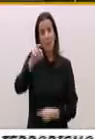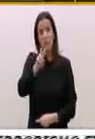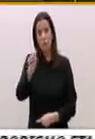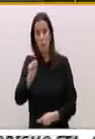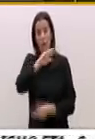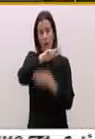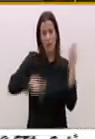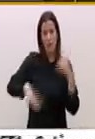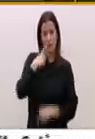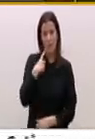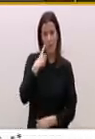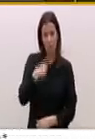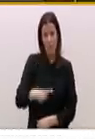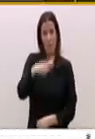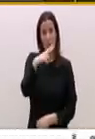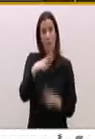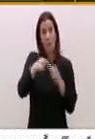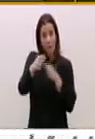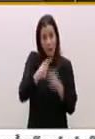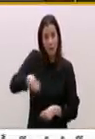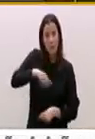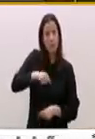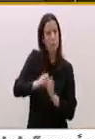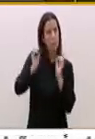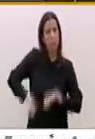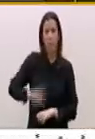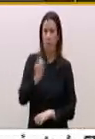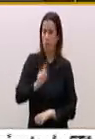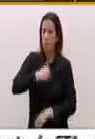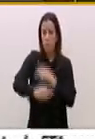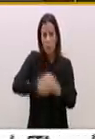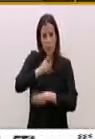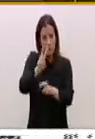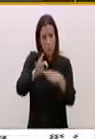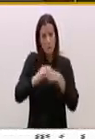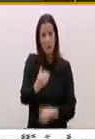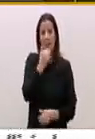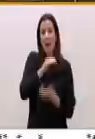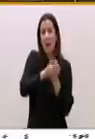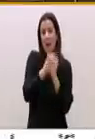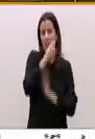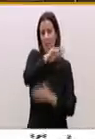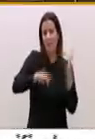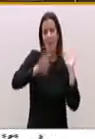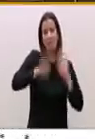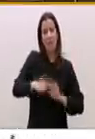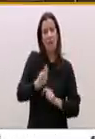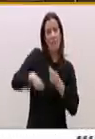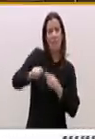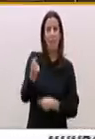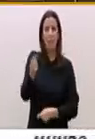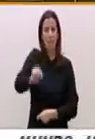BNG nunca estuvimos de acuerdo con lo que el proceso ha efectuado con la caja gallega, que ha terminado vendiéndola a precio de saldo.